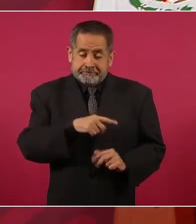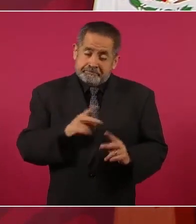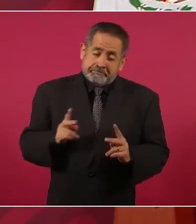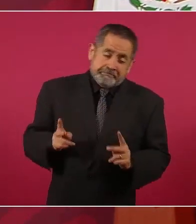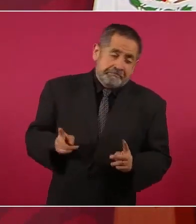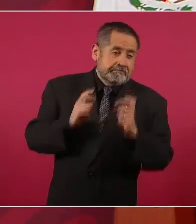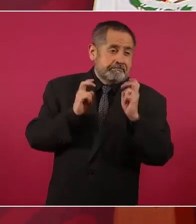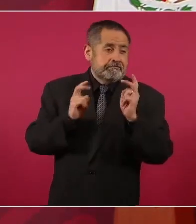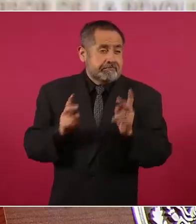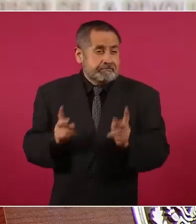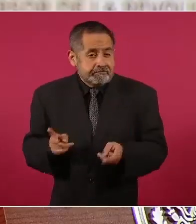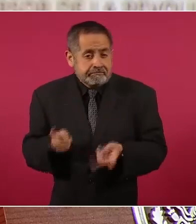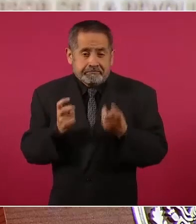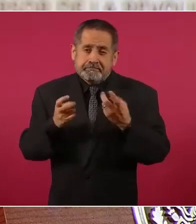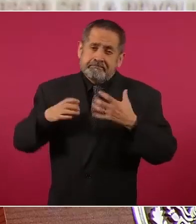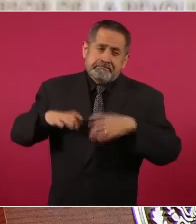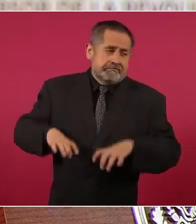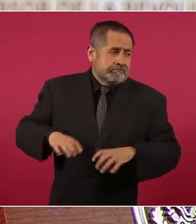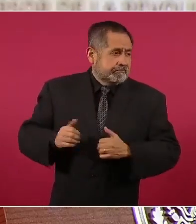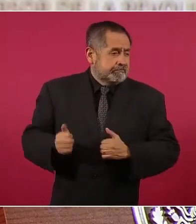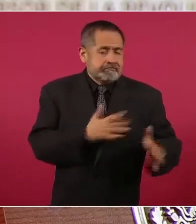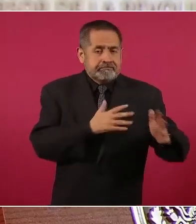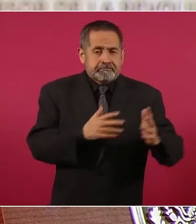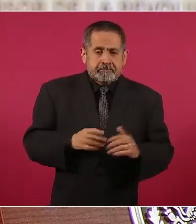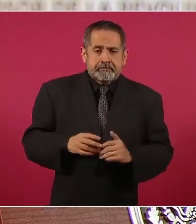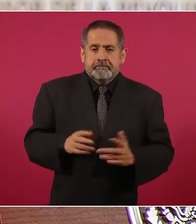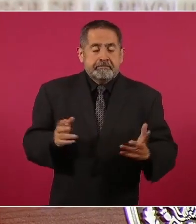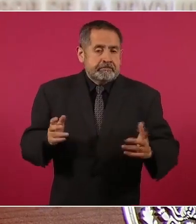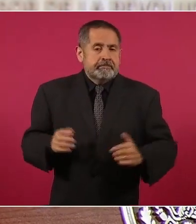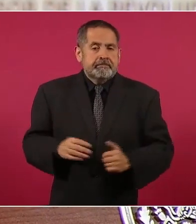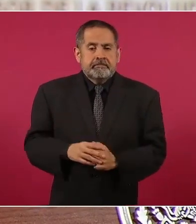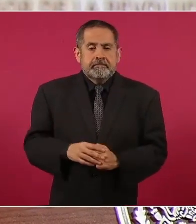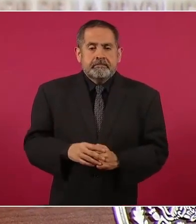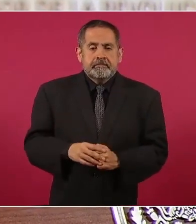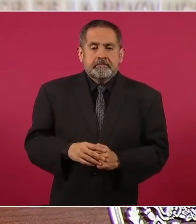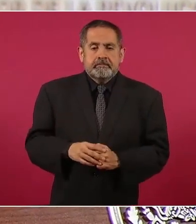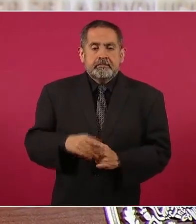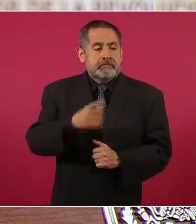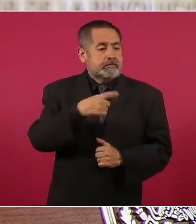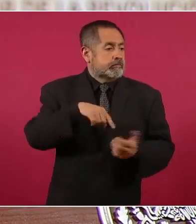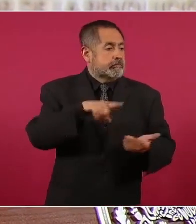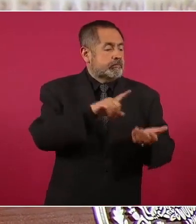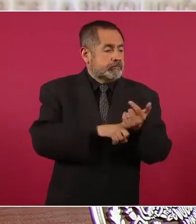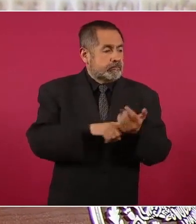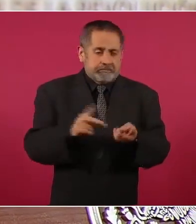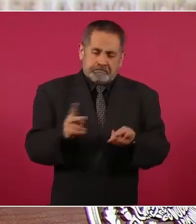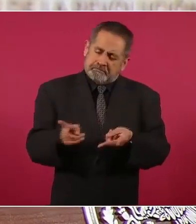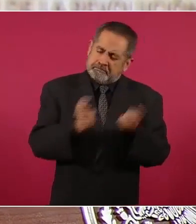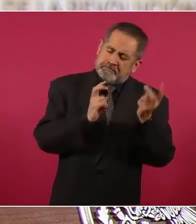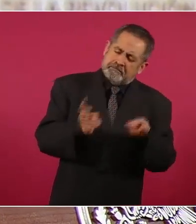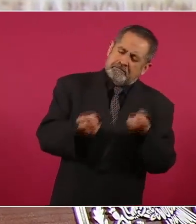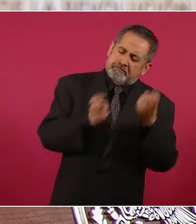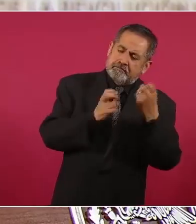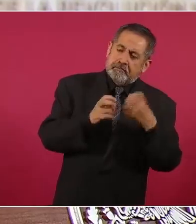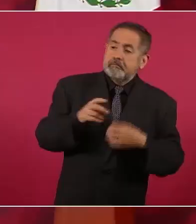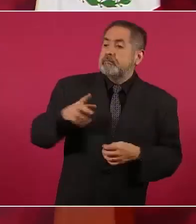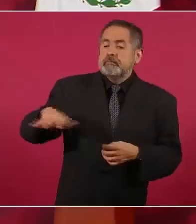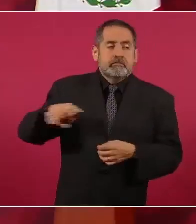Saqueaban y no perdían ni siquiera su respetabilidad.